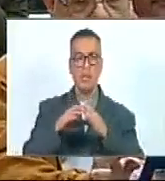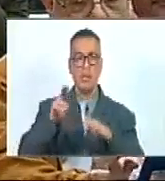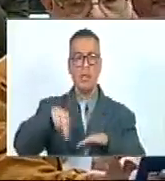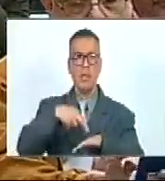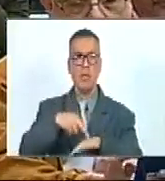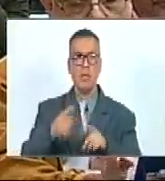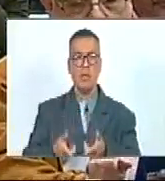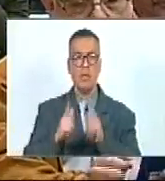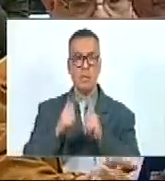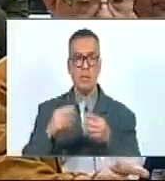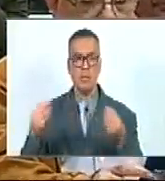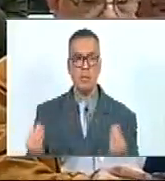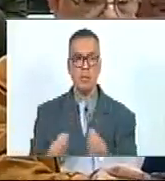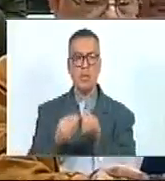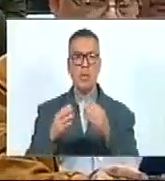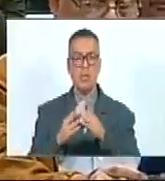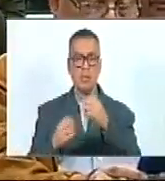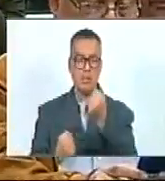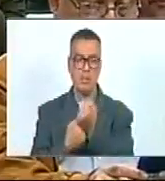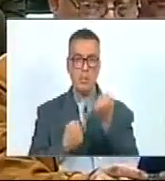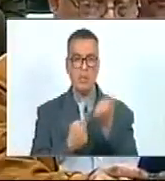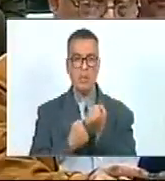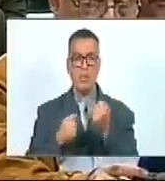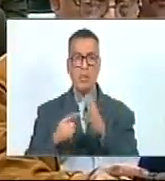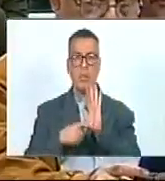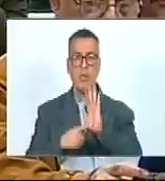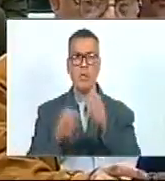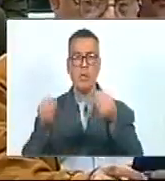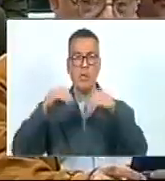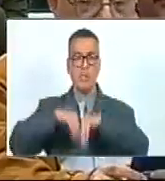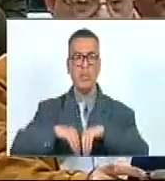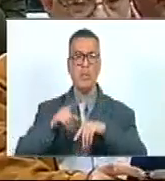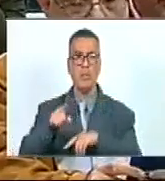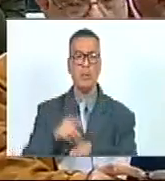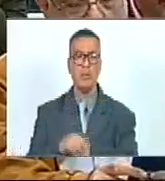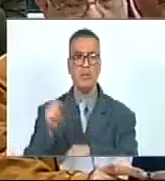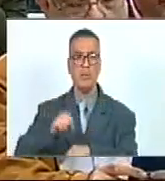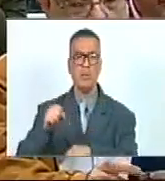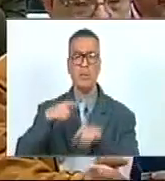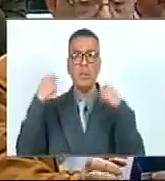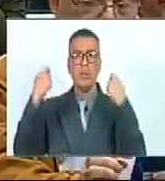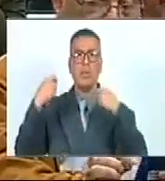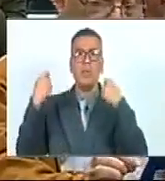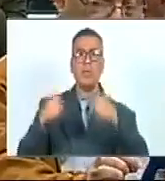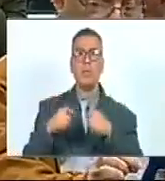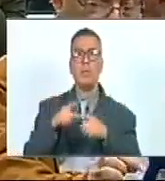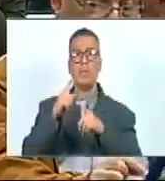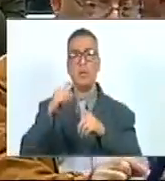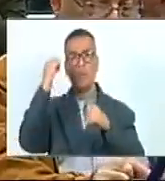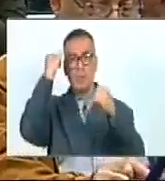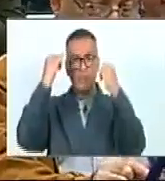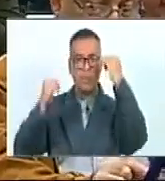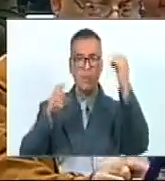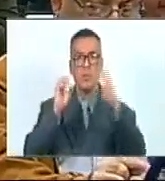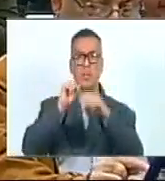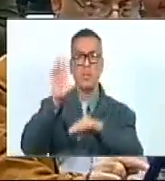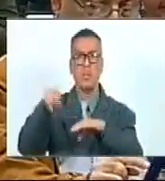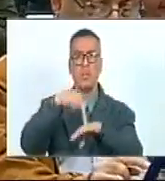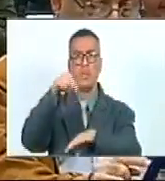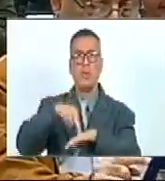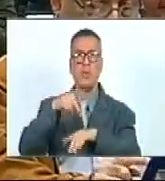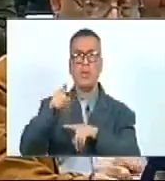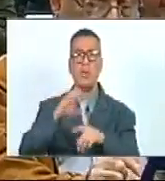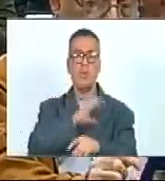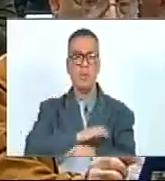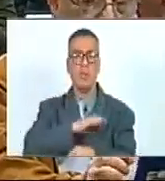Permito Acompañar Y Respaldar El Presente Acuerdo Por supuesto Celebrar La Iniciativa De Esta Asamblea Nacional Y De